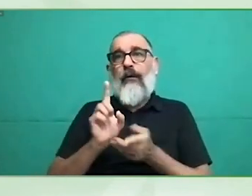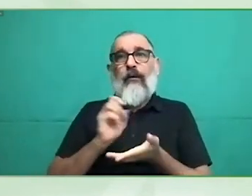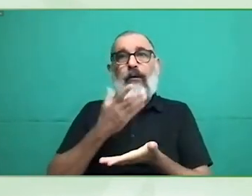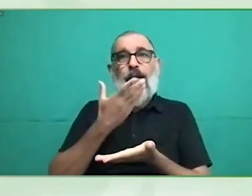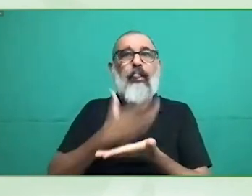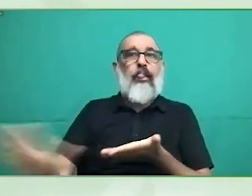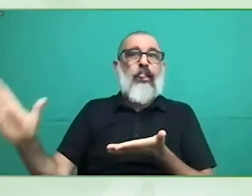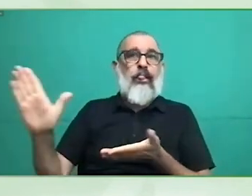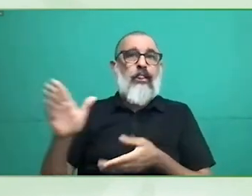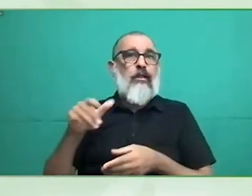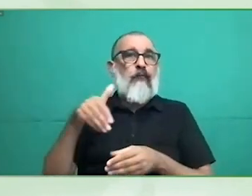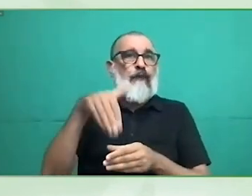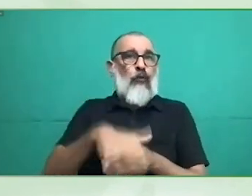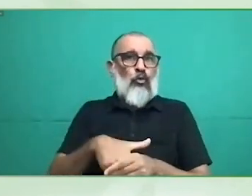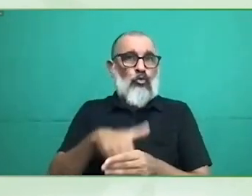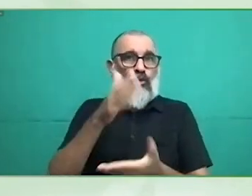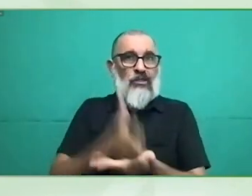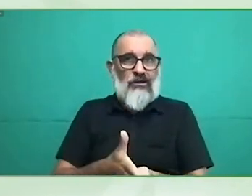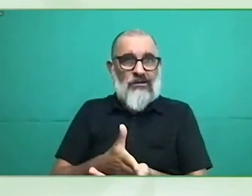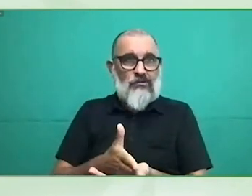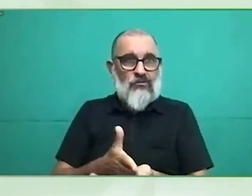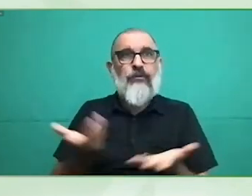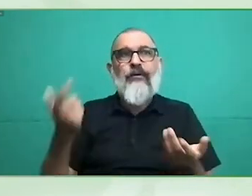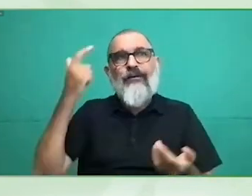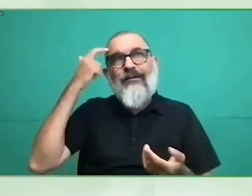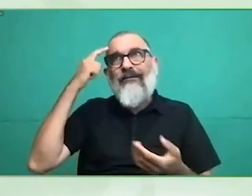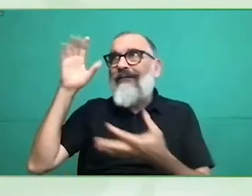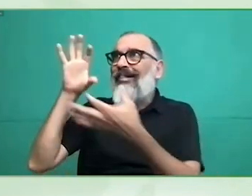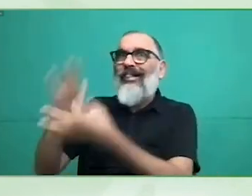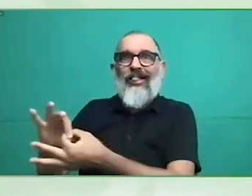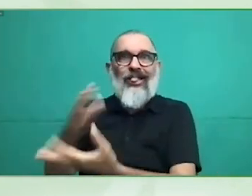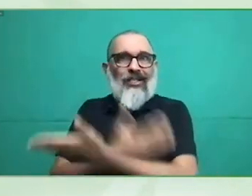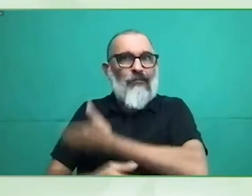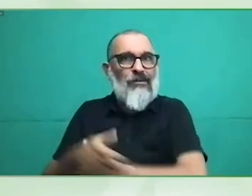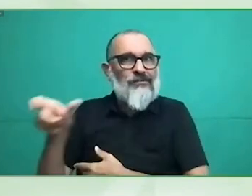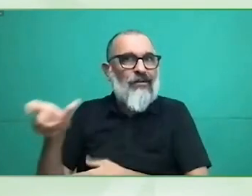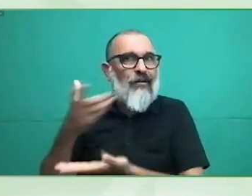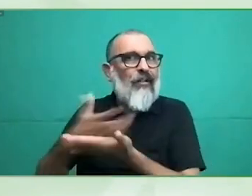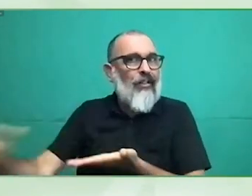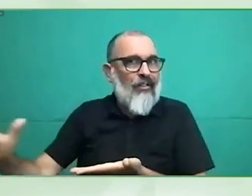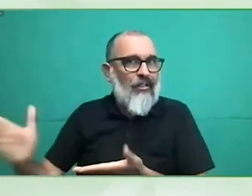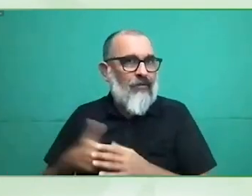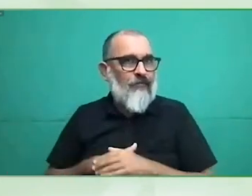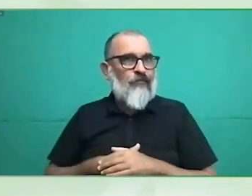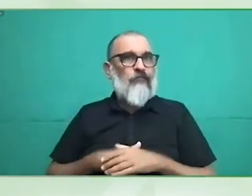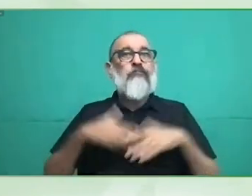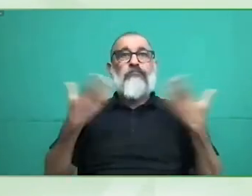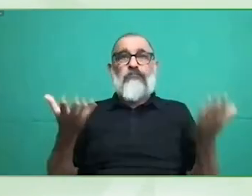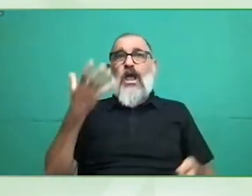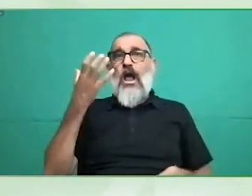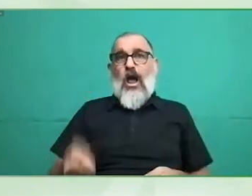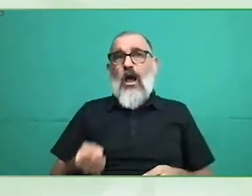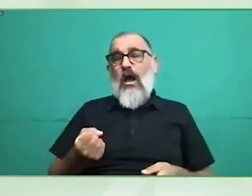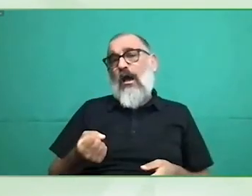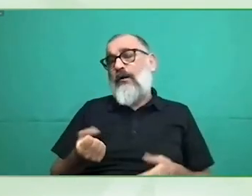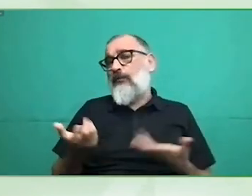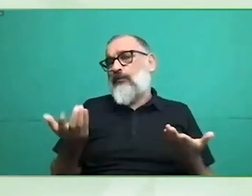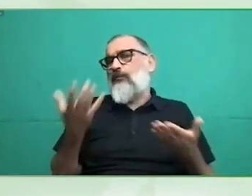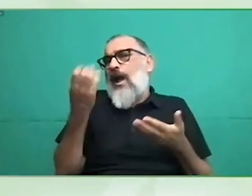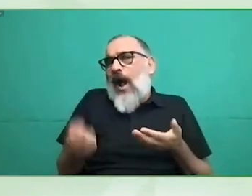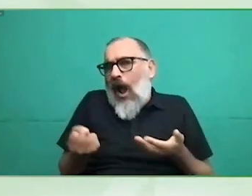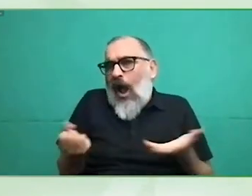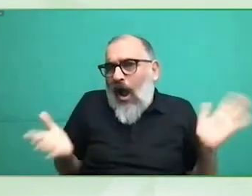estructurales valoramos muy positivamente la implantación del kit braille pero digamos que no es una solución